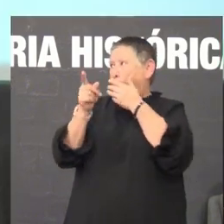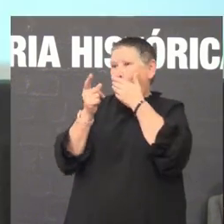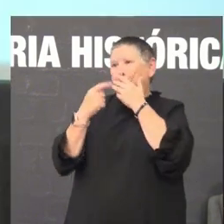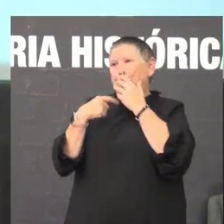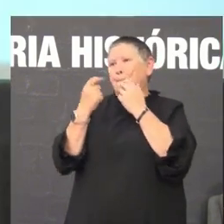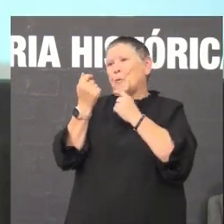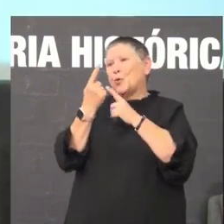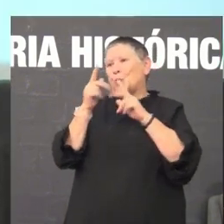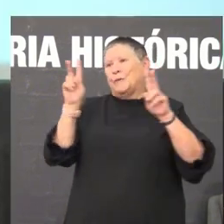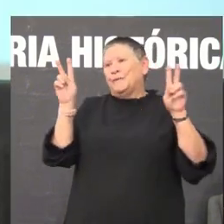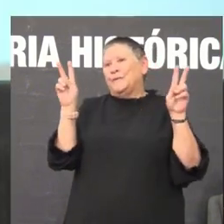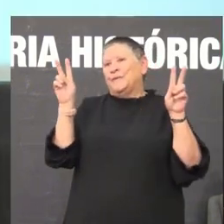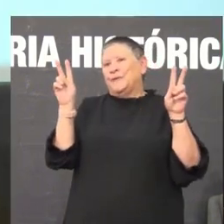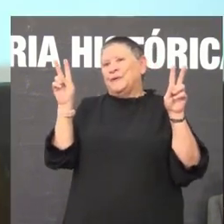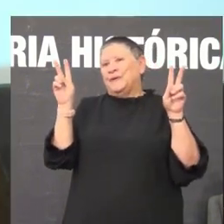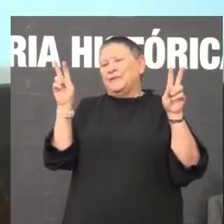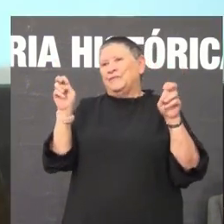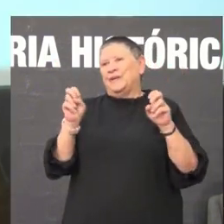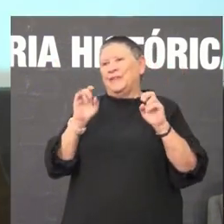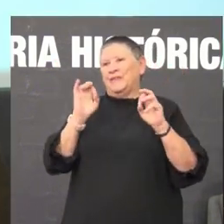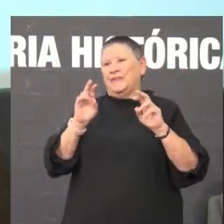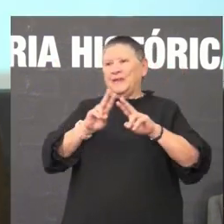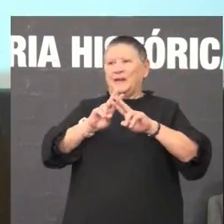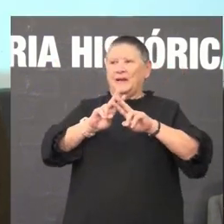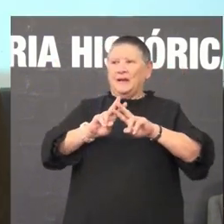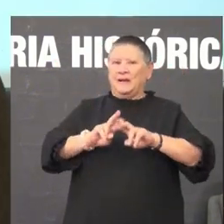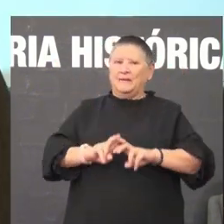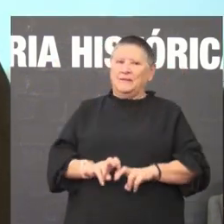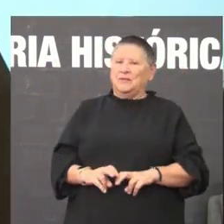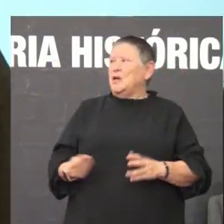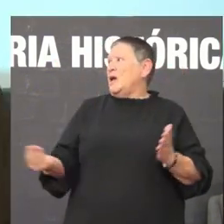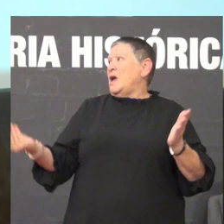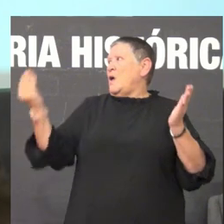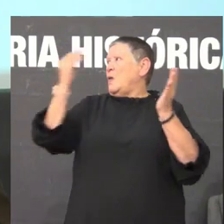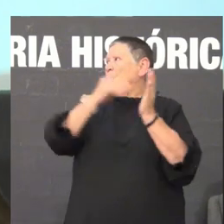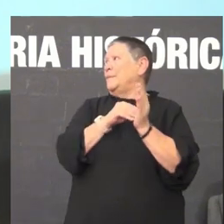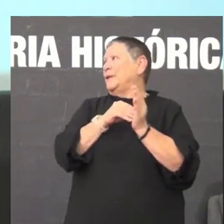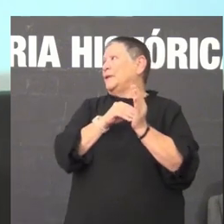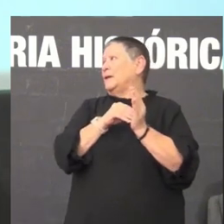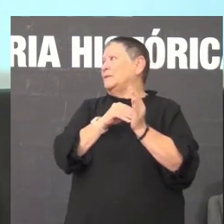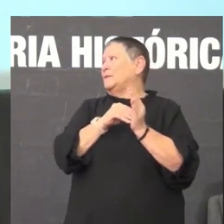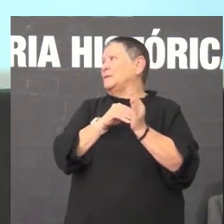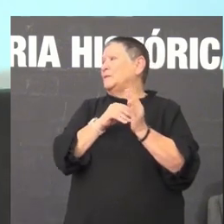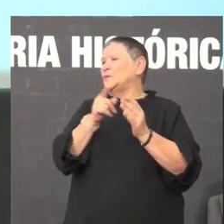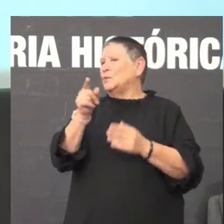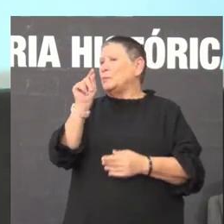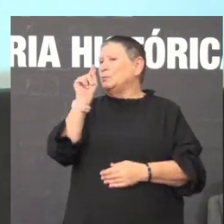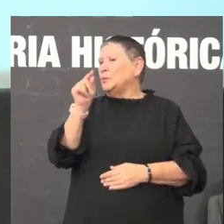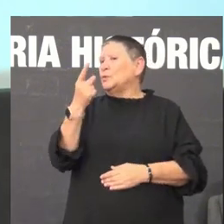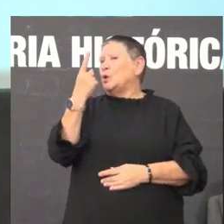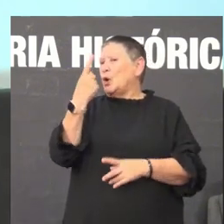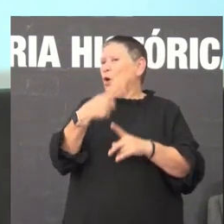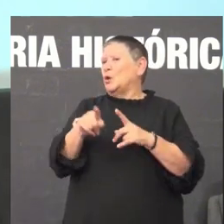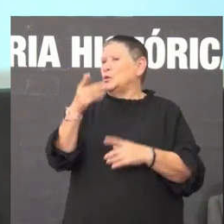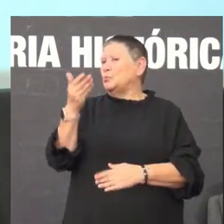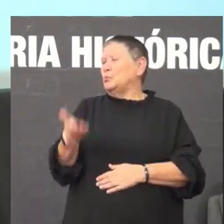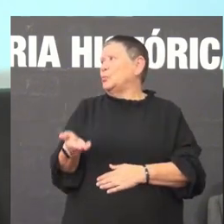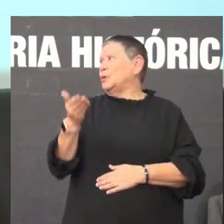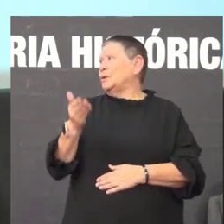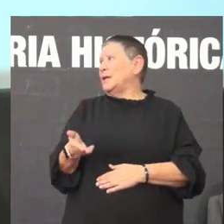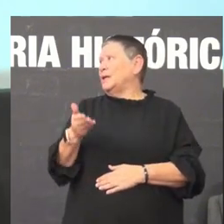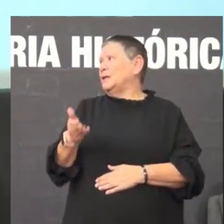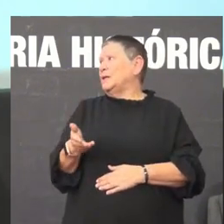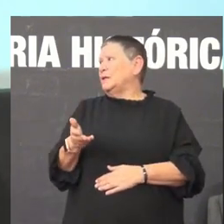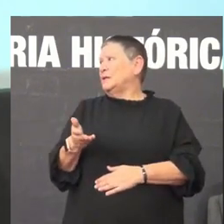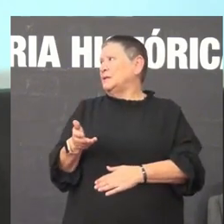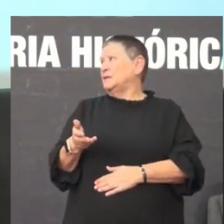referencia mas na reedición aumentarase iso porque é verdade ademais apuntas unha cousa que é moi importante que acontece